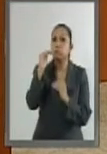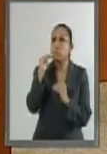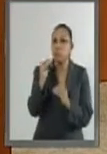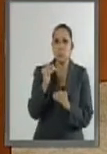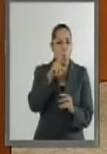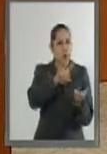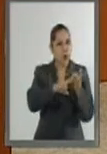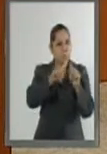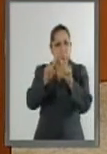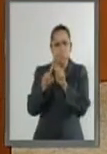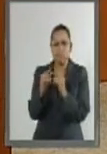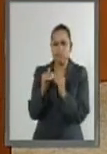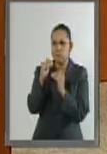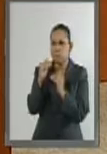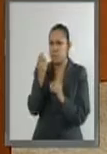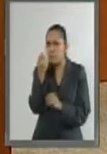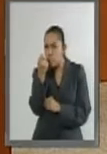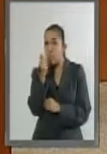migratoria.